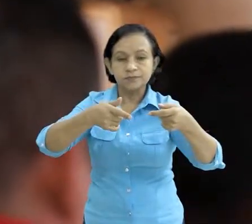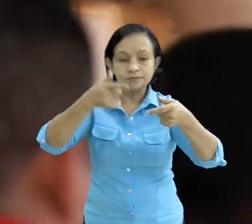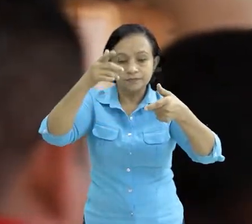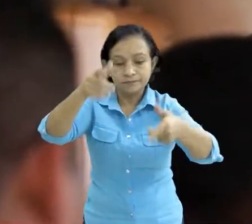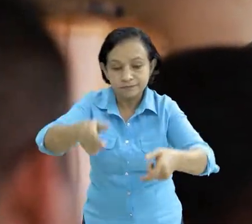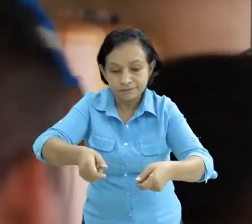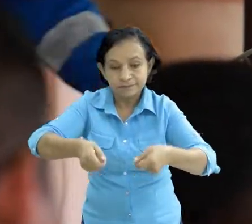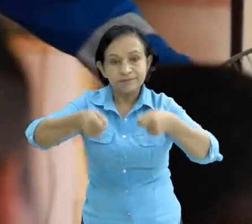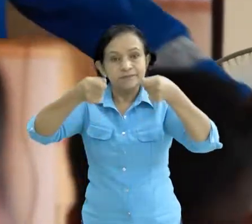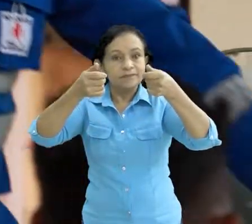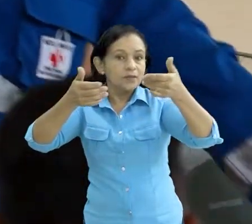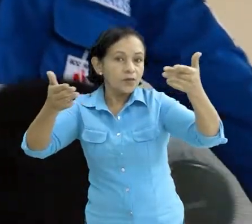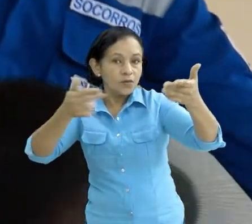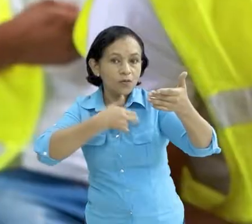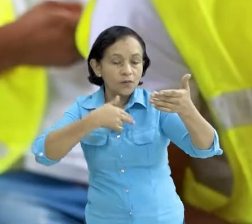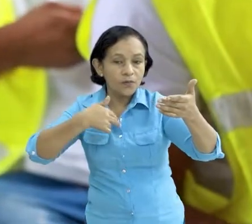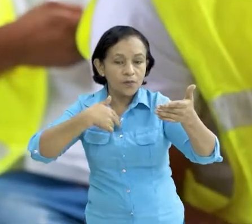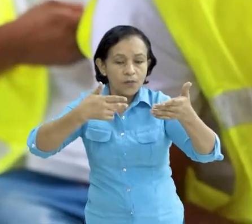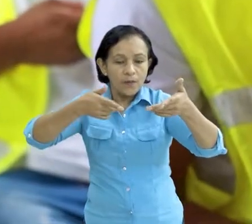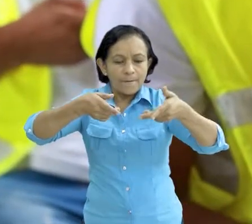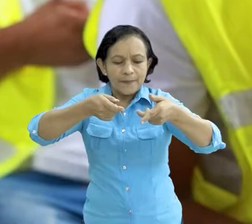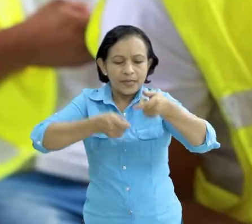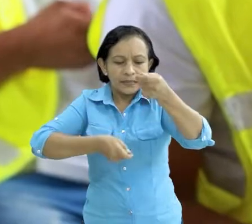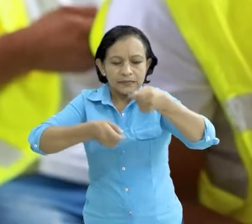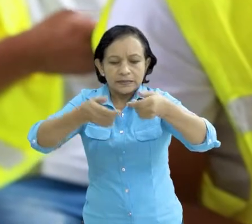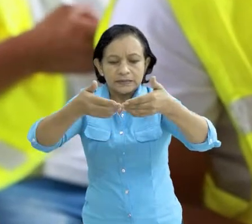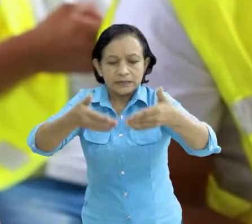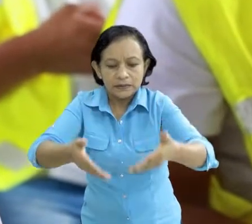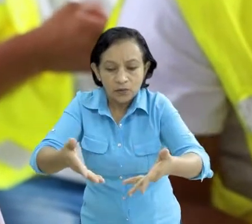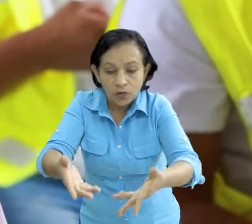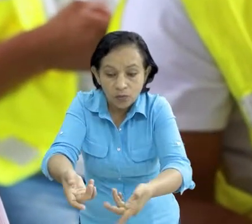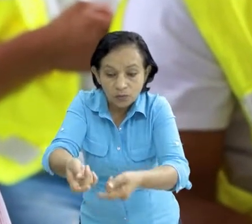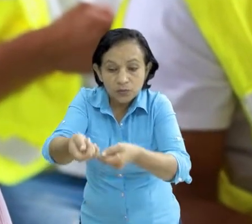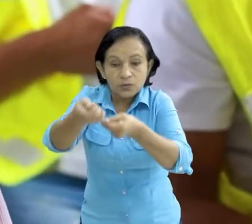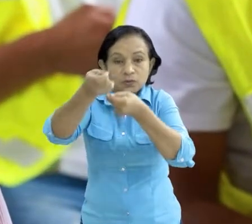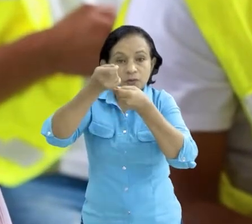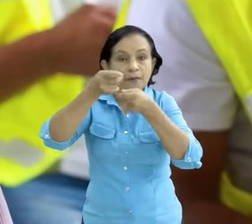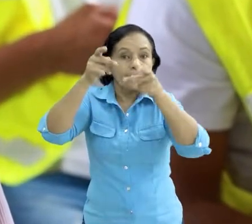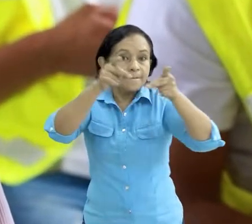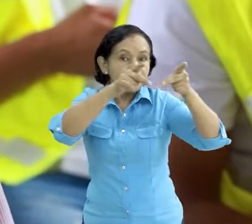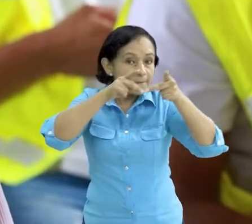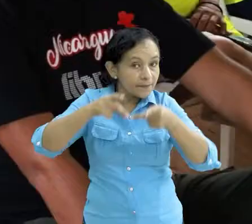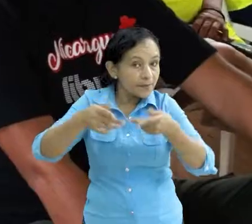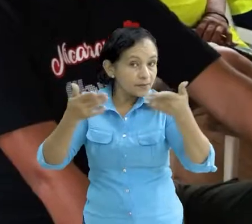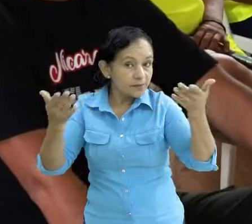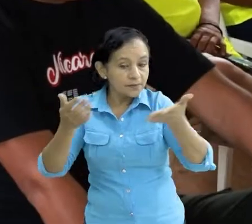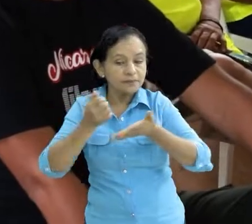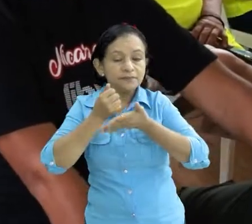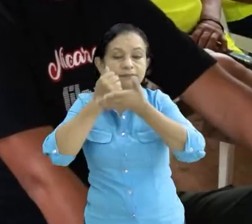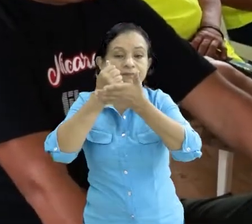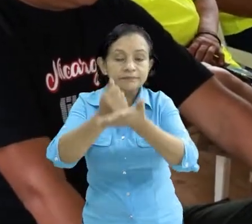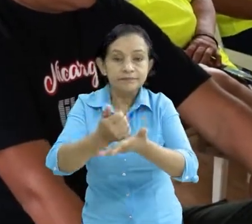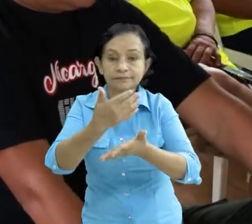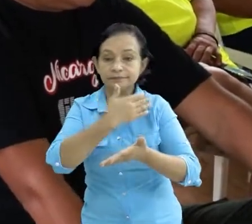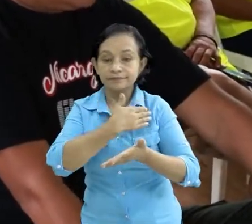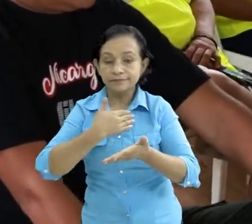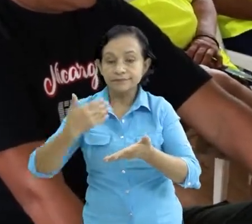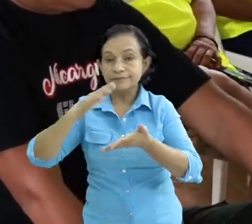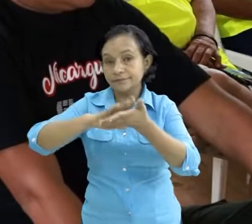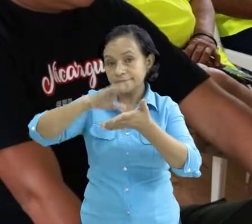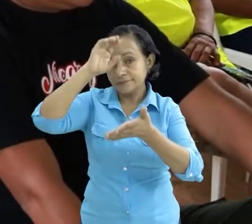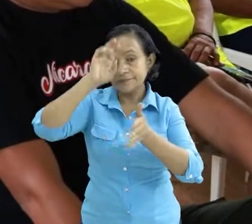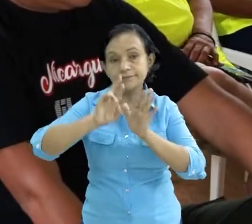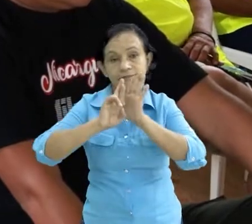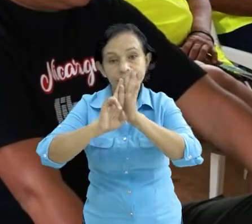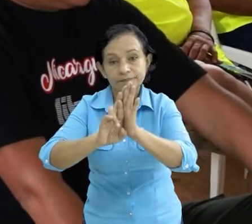anclajes como ellos tienen que hacer un descenso como ellos tienen que hacer un ascenso esto con el fin de brindar una mayor capacidad de